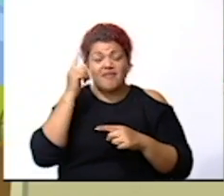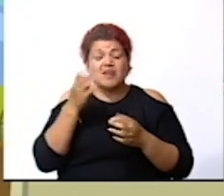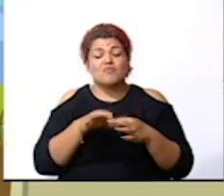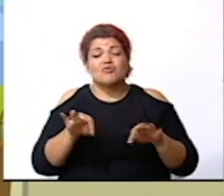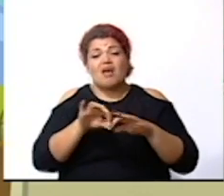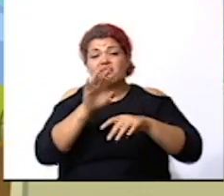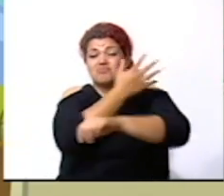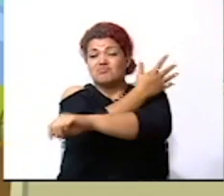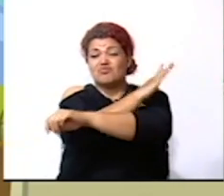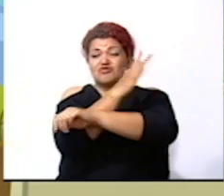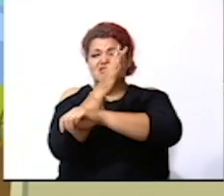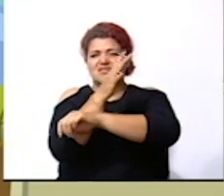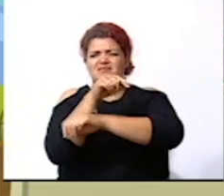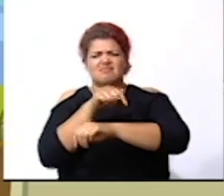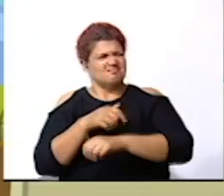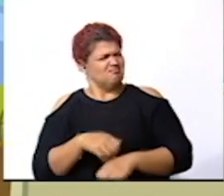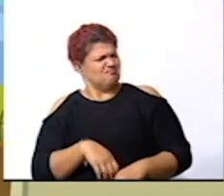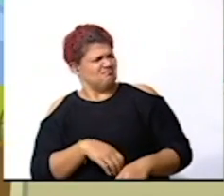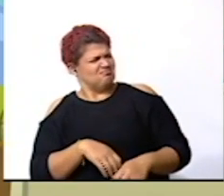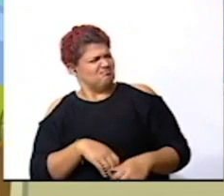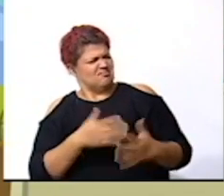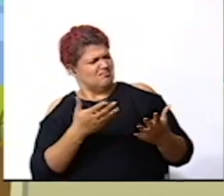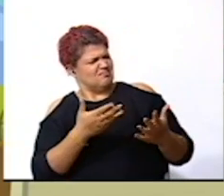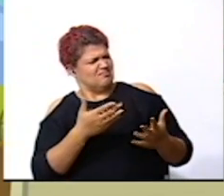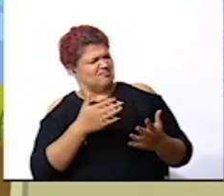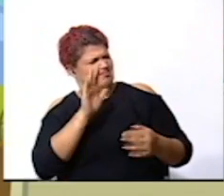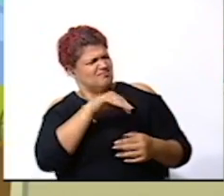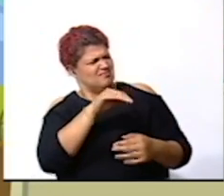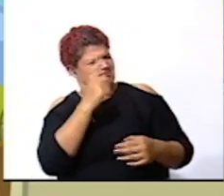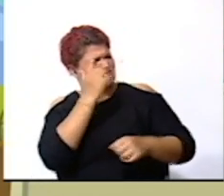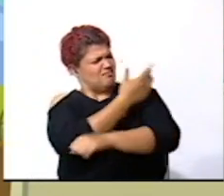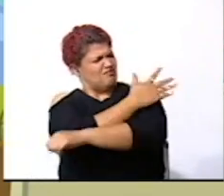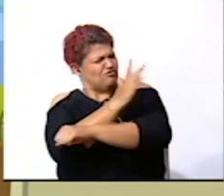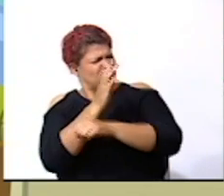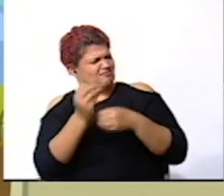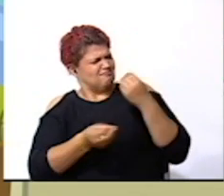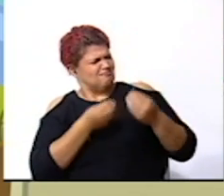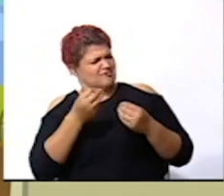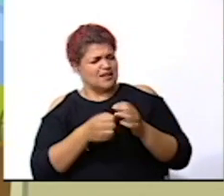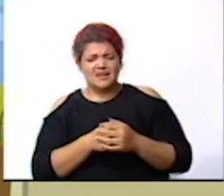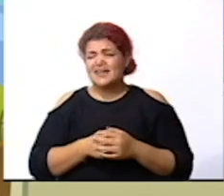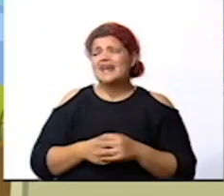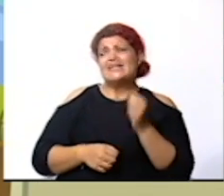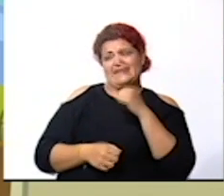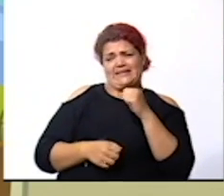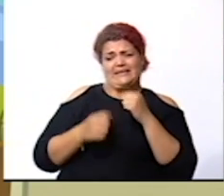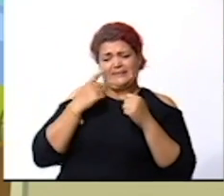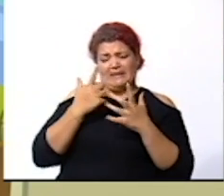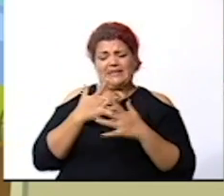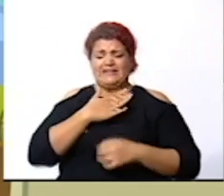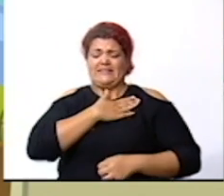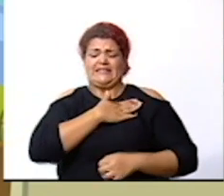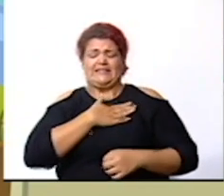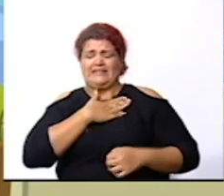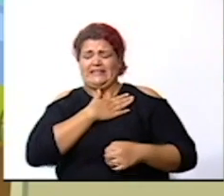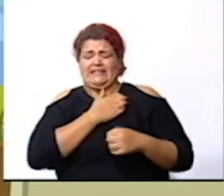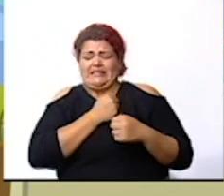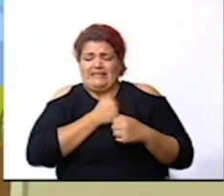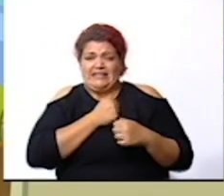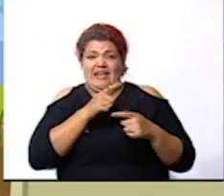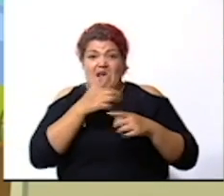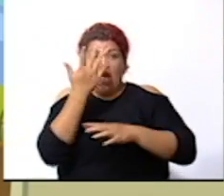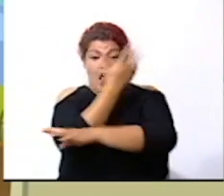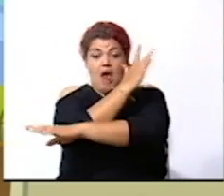y ustedes me van a decir ni a la hora pero que tiene que ver los bosques bueno lamentablemente a la hora de talar los